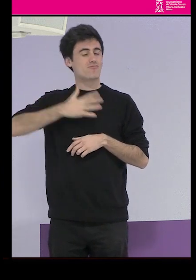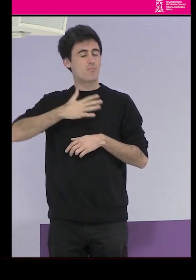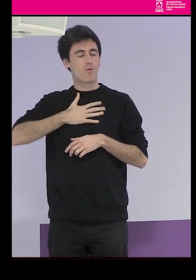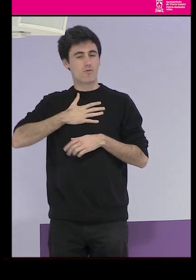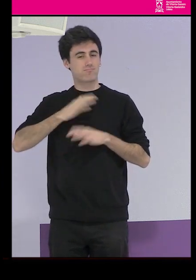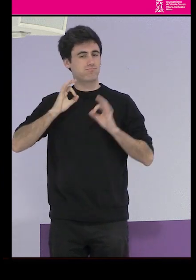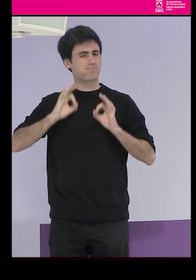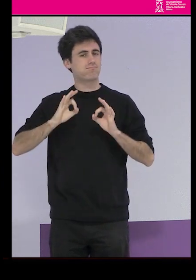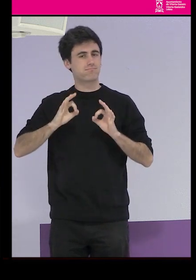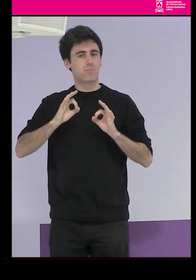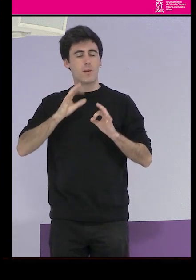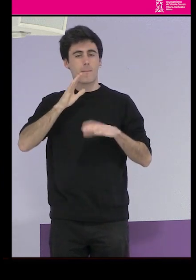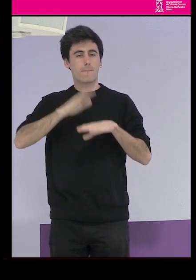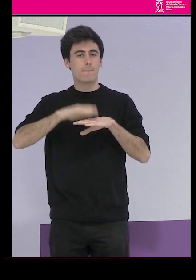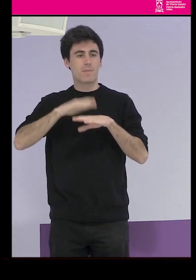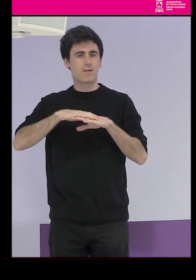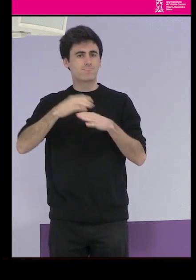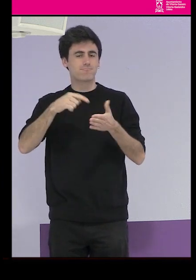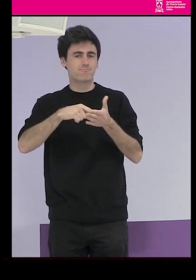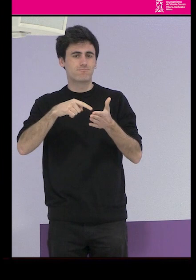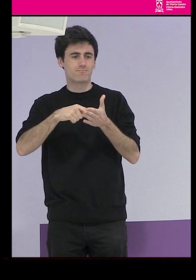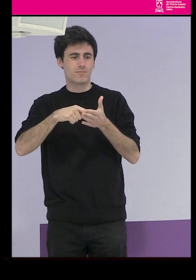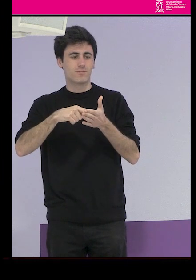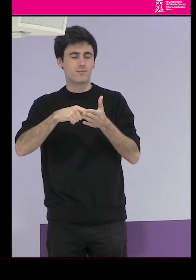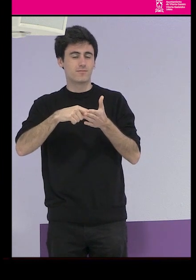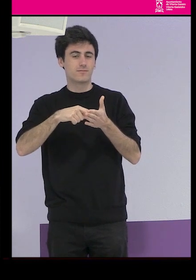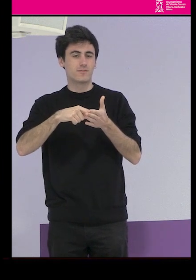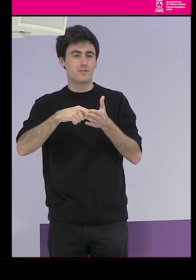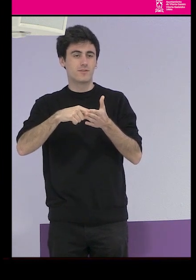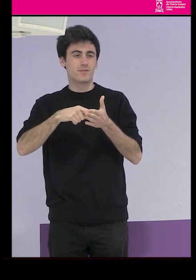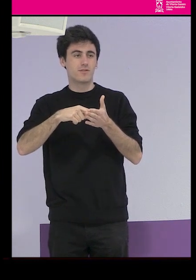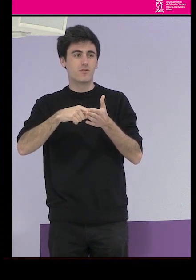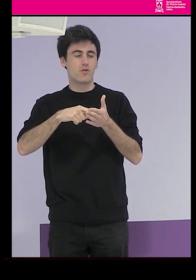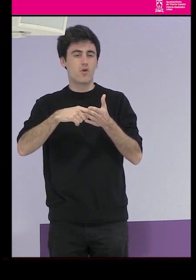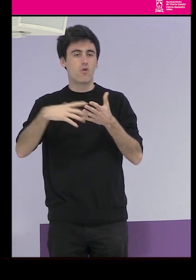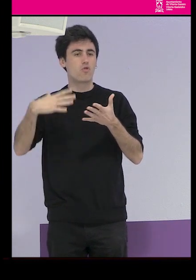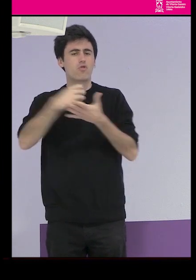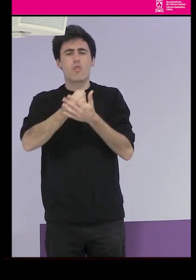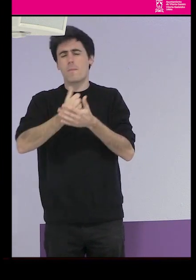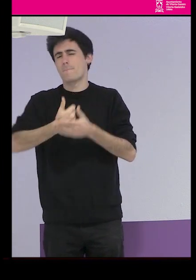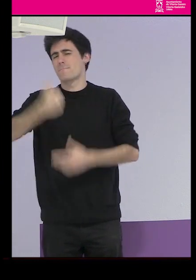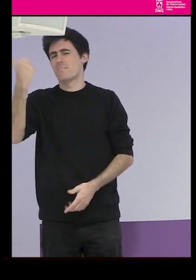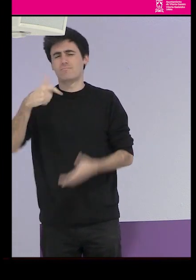reivindicar todo y mucho más.